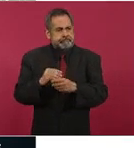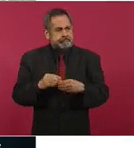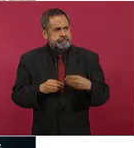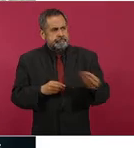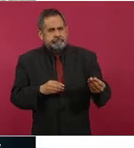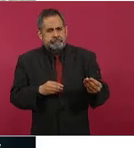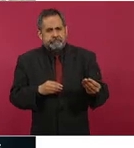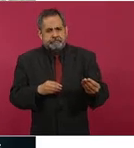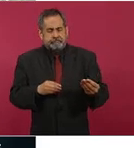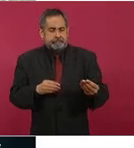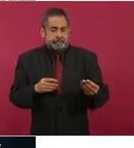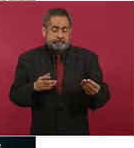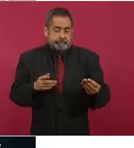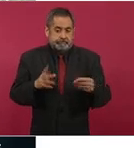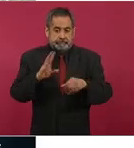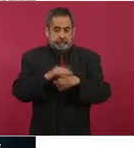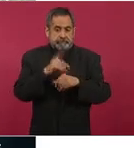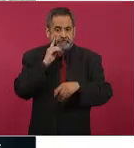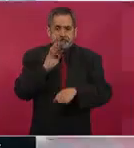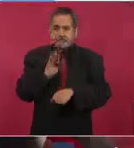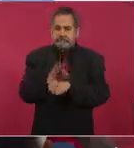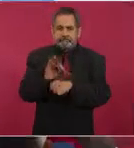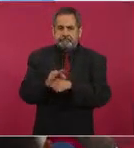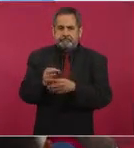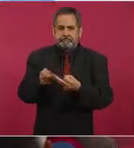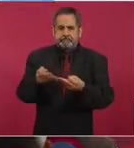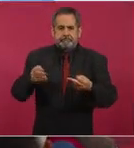permitida, protegiendo